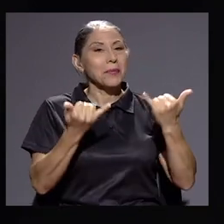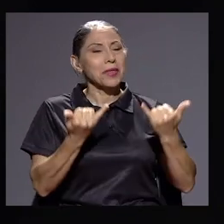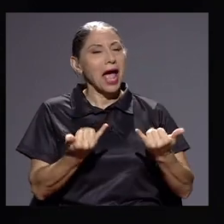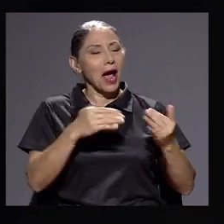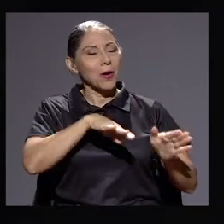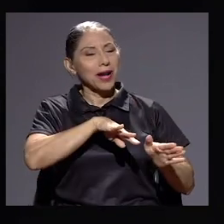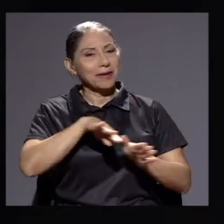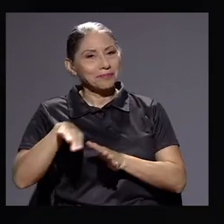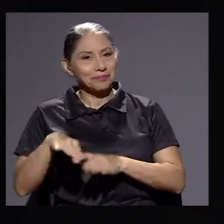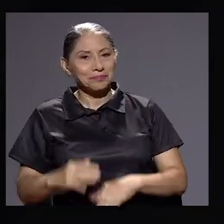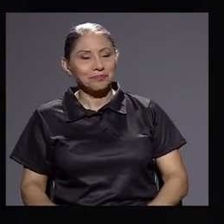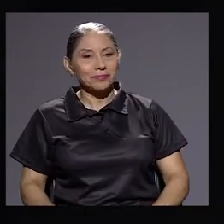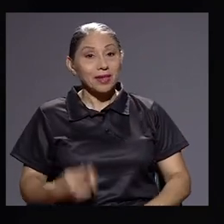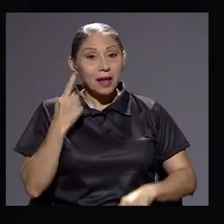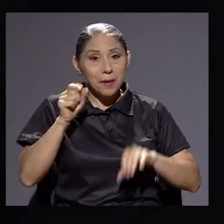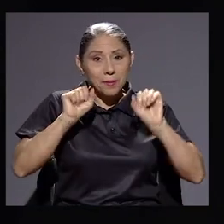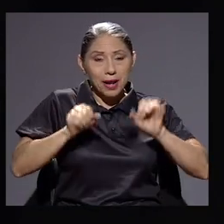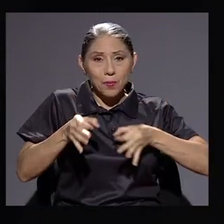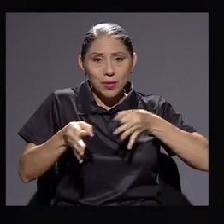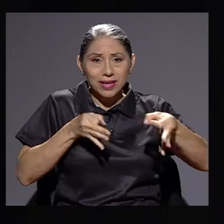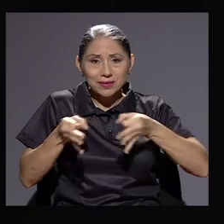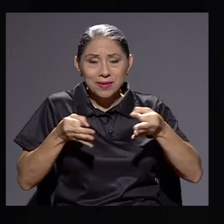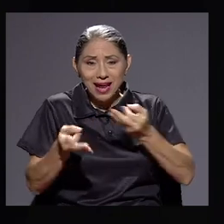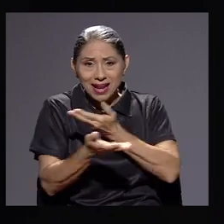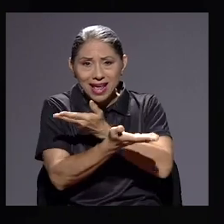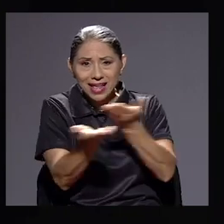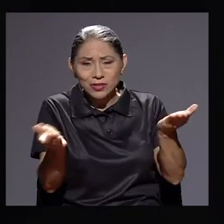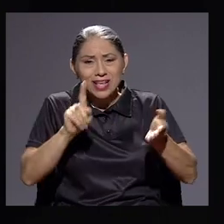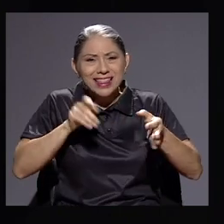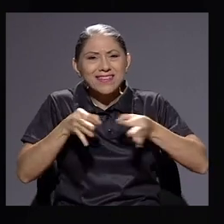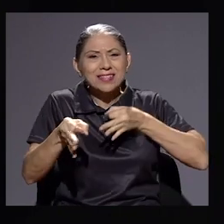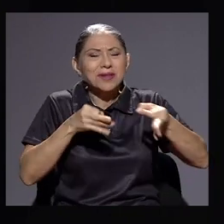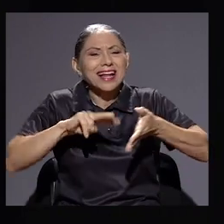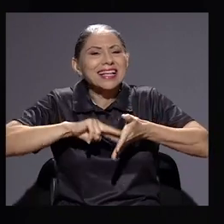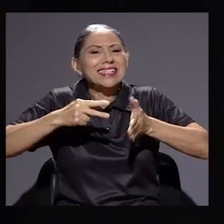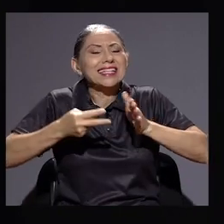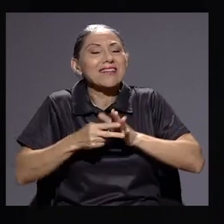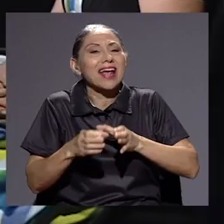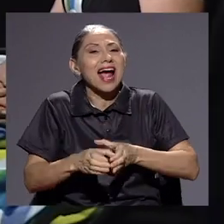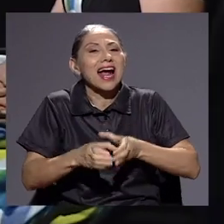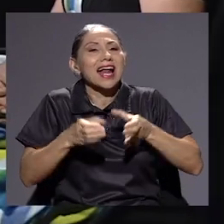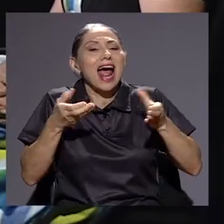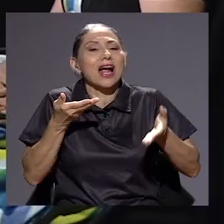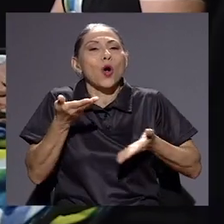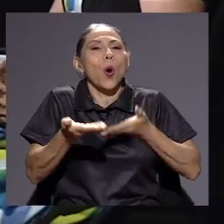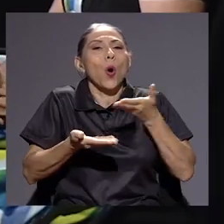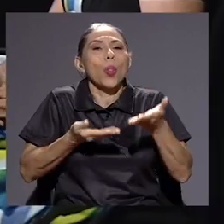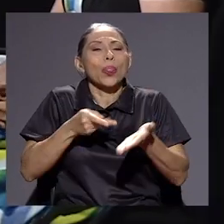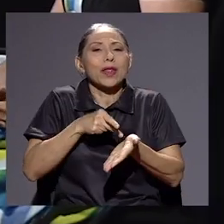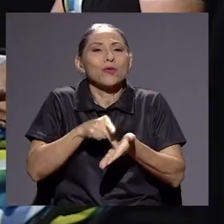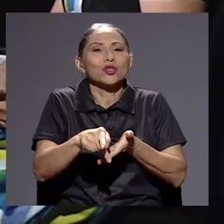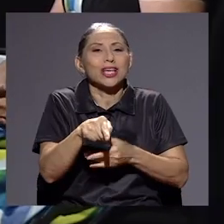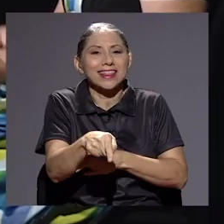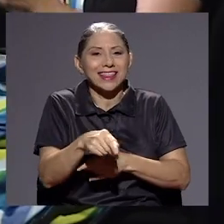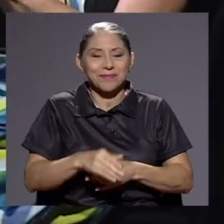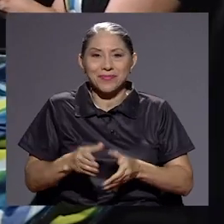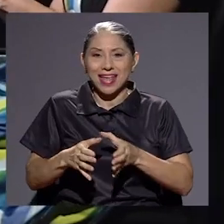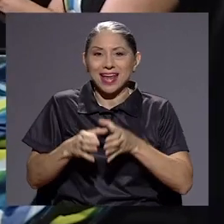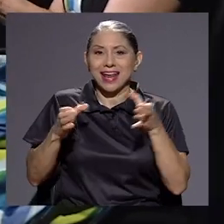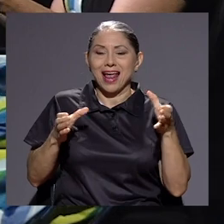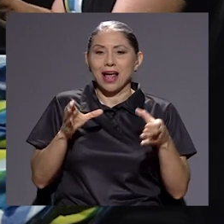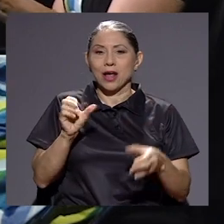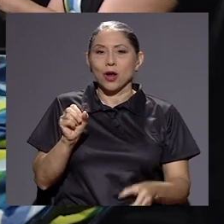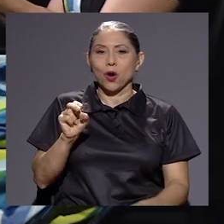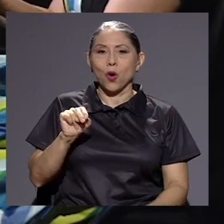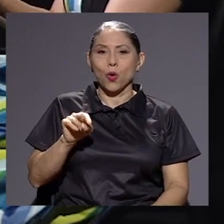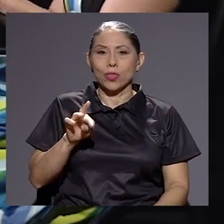salto a que para poder explicarle esto a la audiencia hay que explicar que es un gran contribuyente. Sí, los grandes contribuyentes, bueno, en